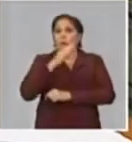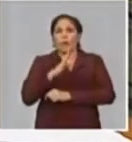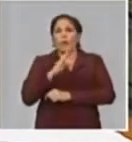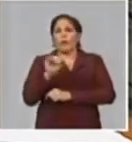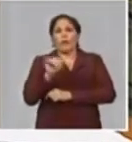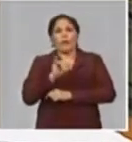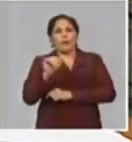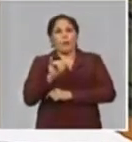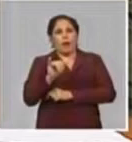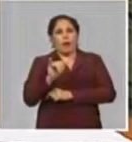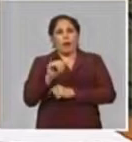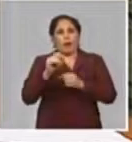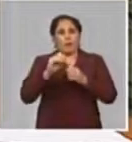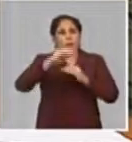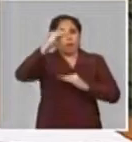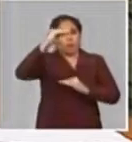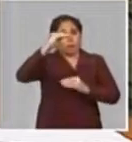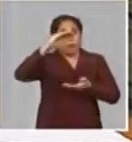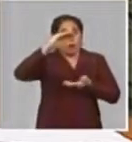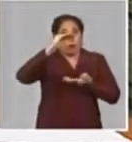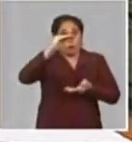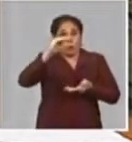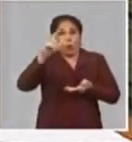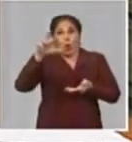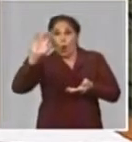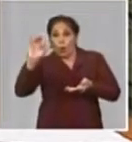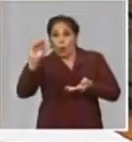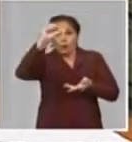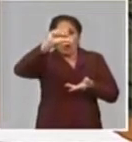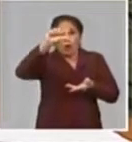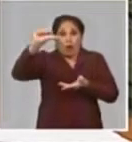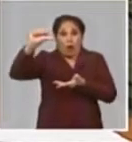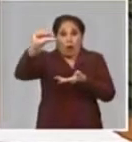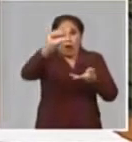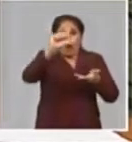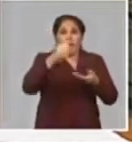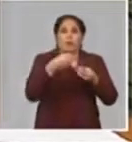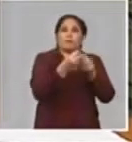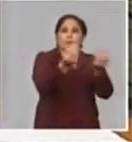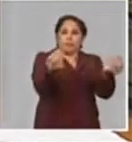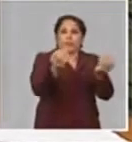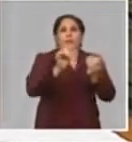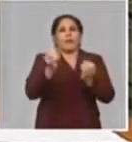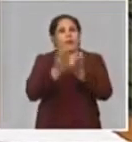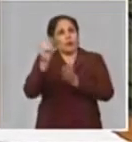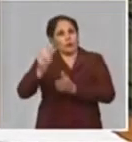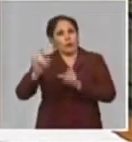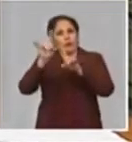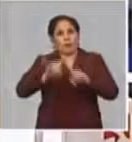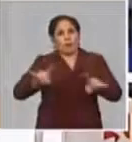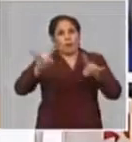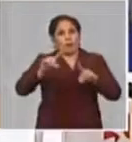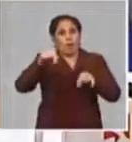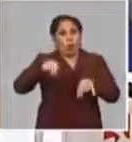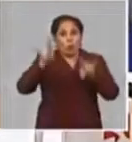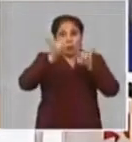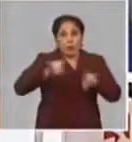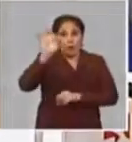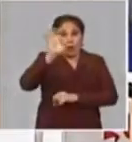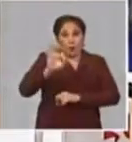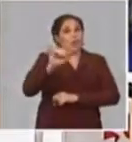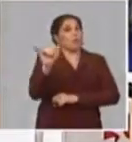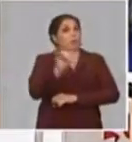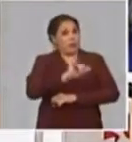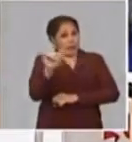el envase de hipoclorito de sodio al 1%, aquí en La Habana, con estudiantes de la Universidad de La Habana. de Oriente estaba viendo ahí también, había jóvenes.